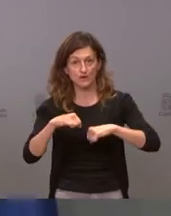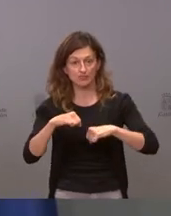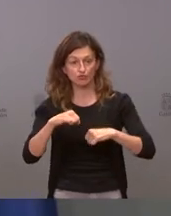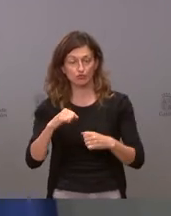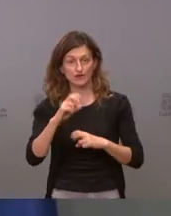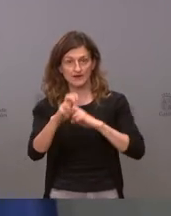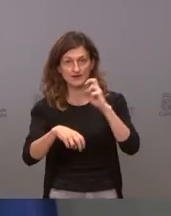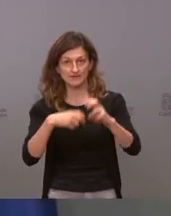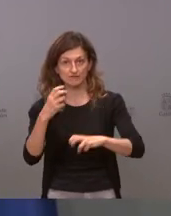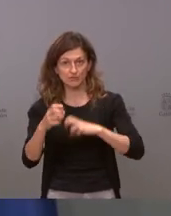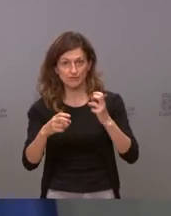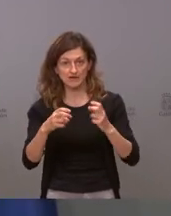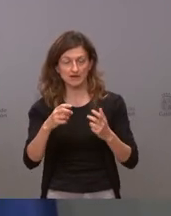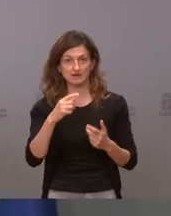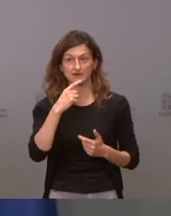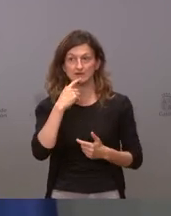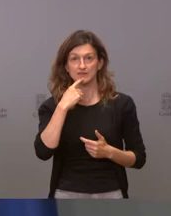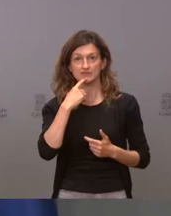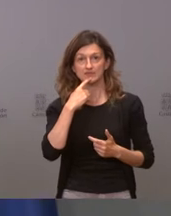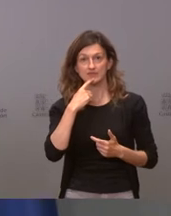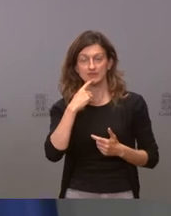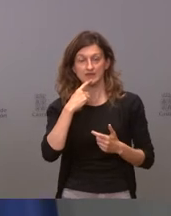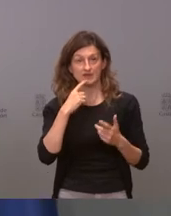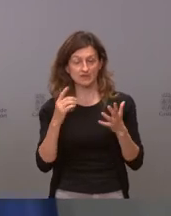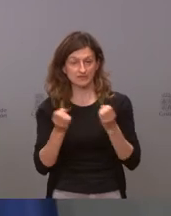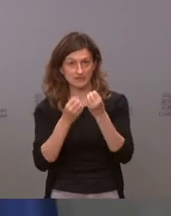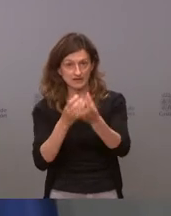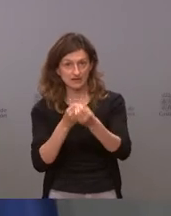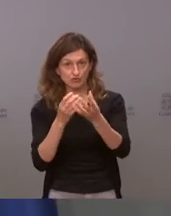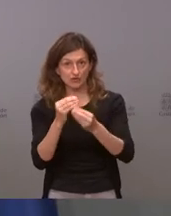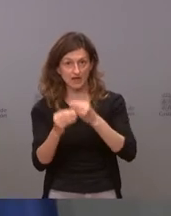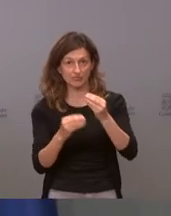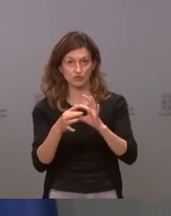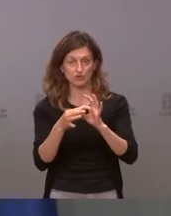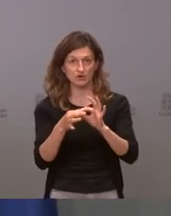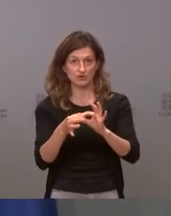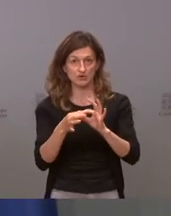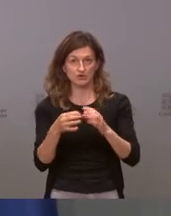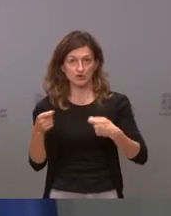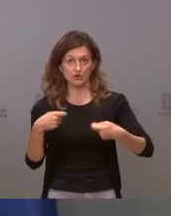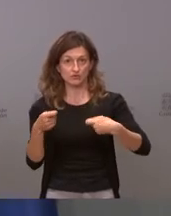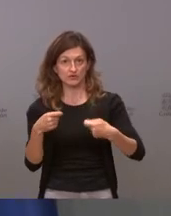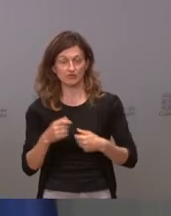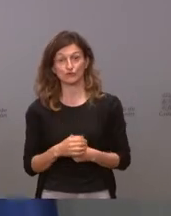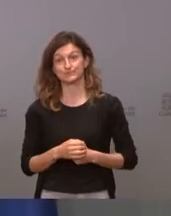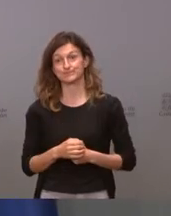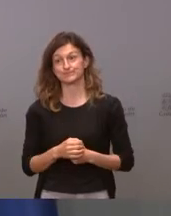reformar la declaración de acciones coordinadas y el ministerio a día de hoy ni ha llamado